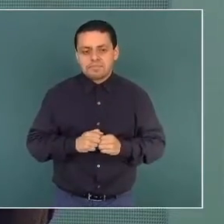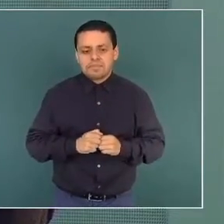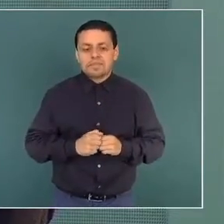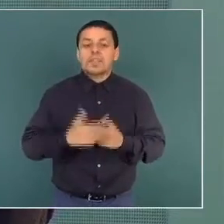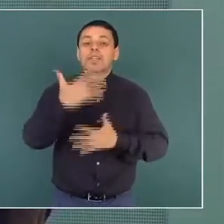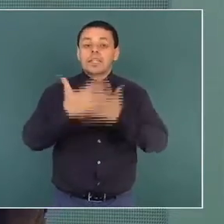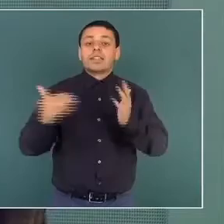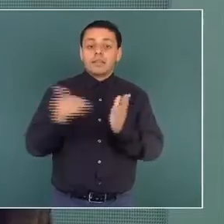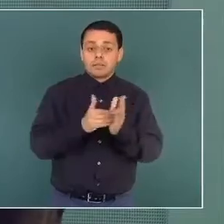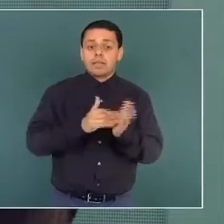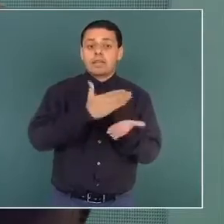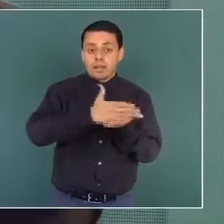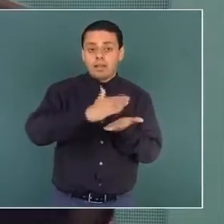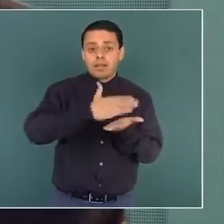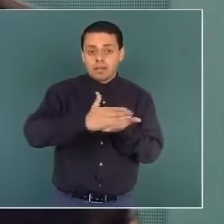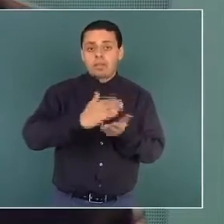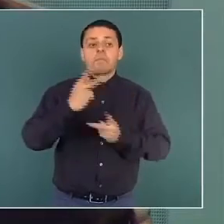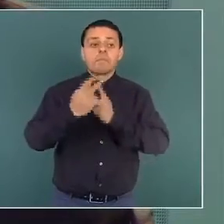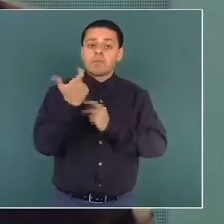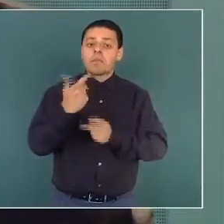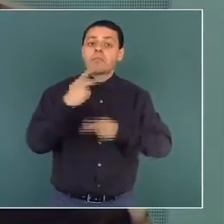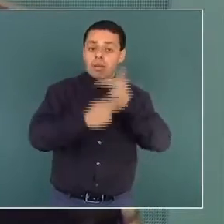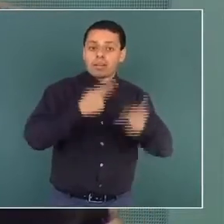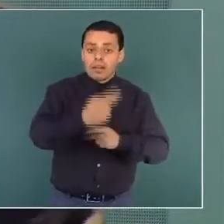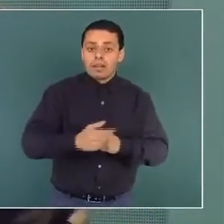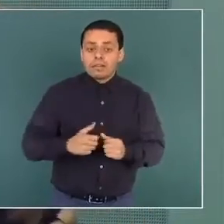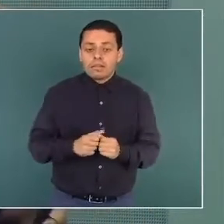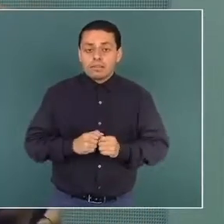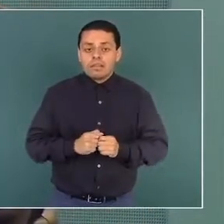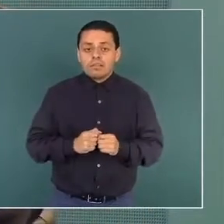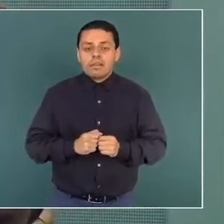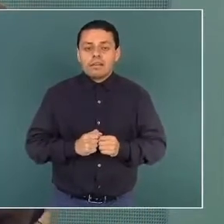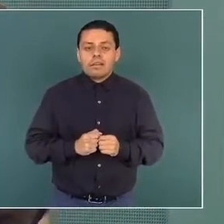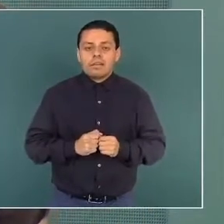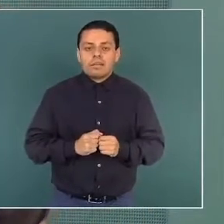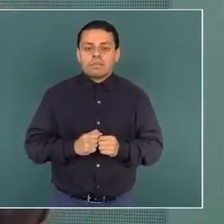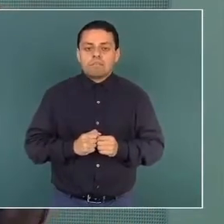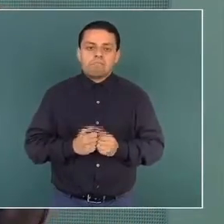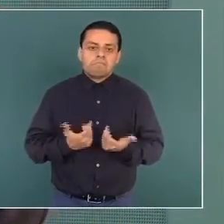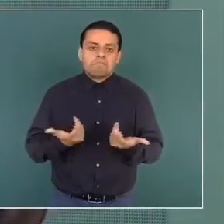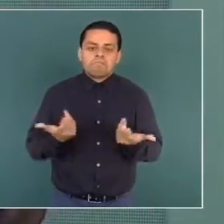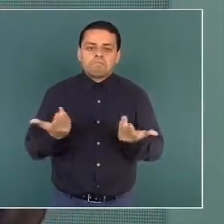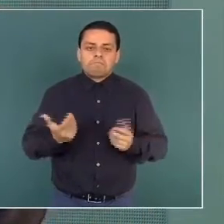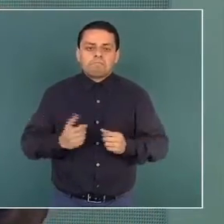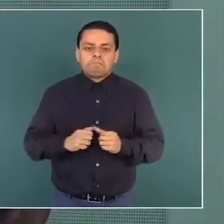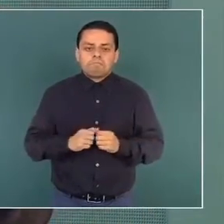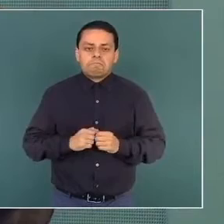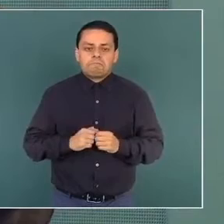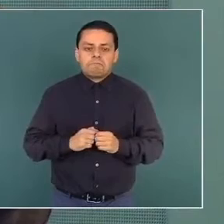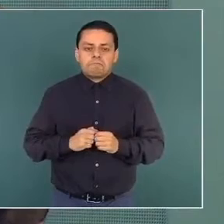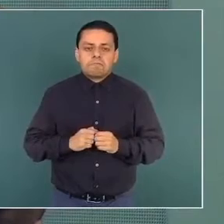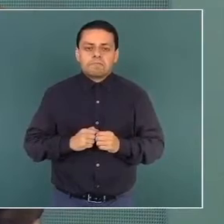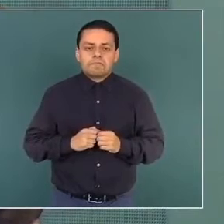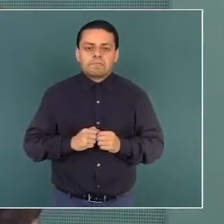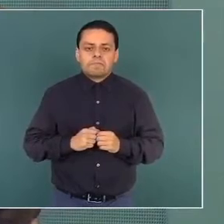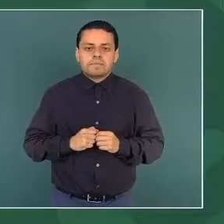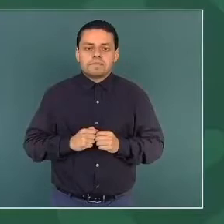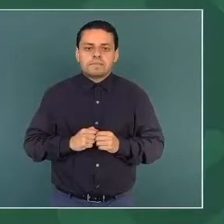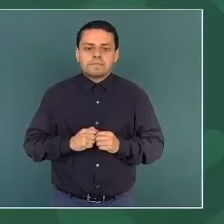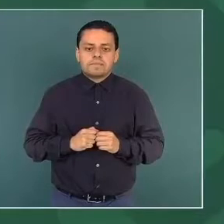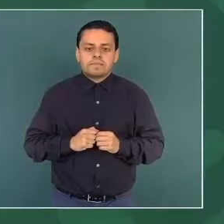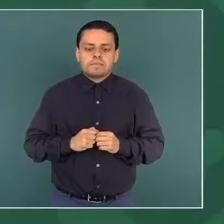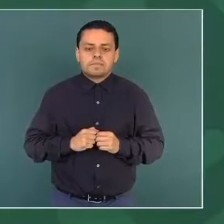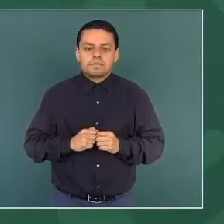15 mil créditos que se